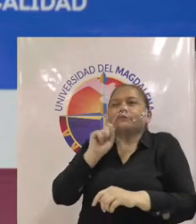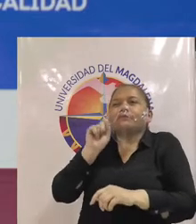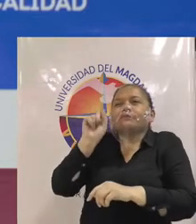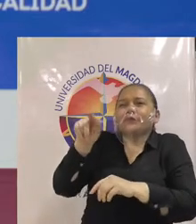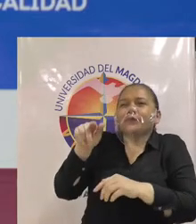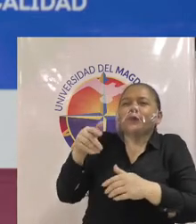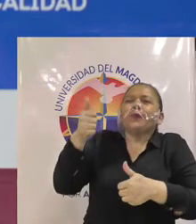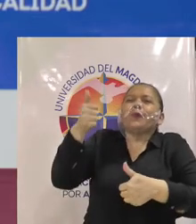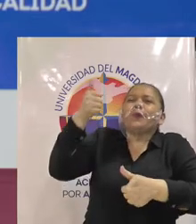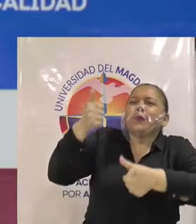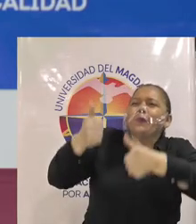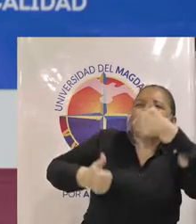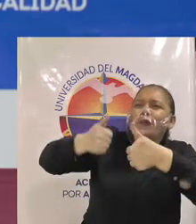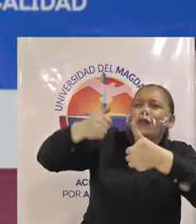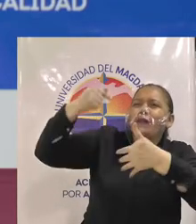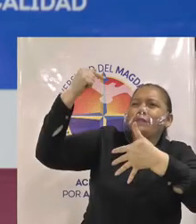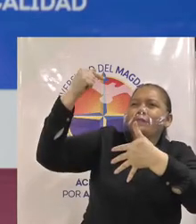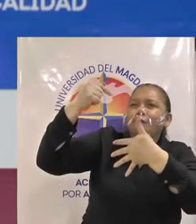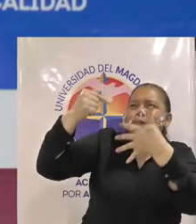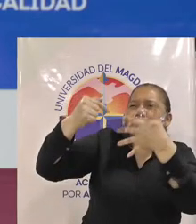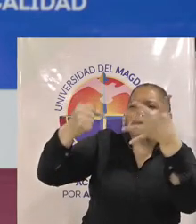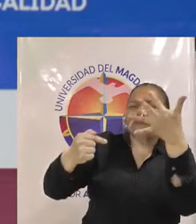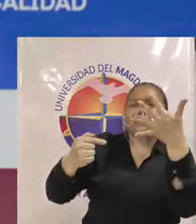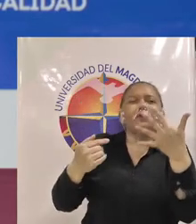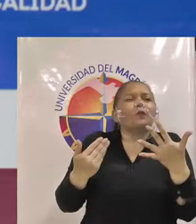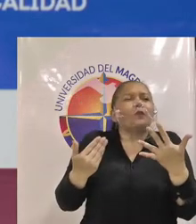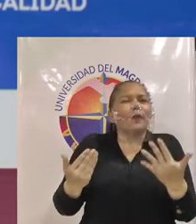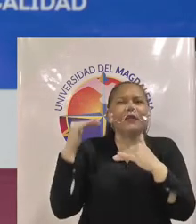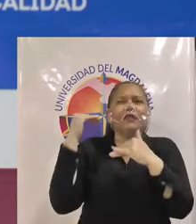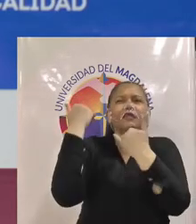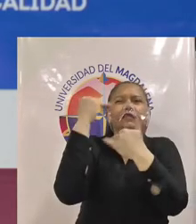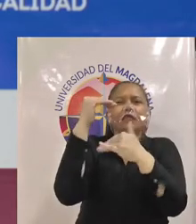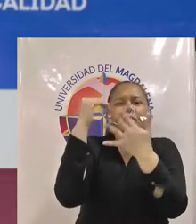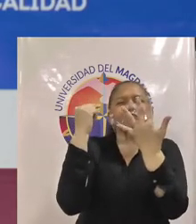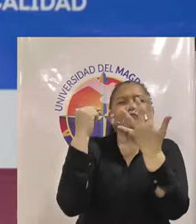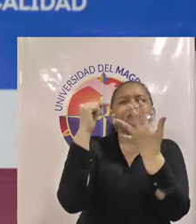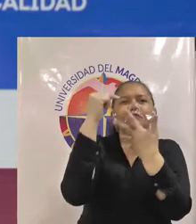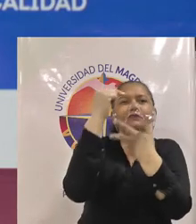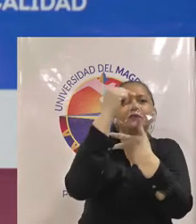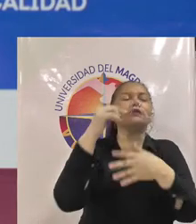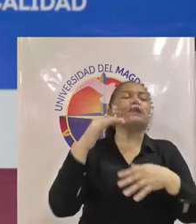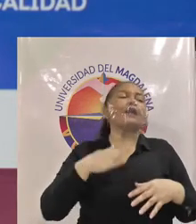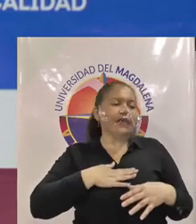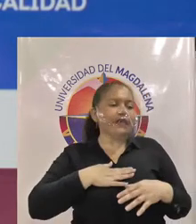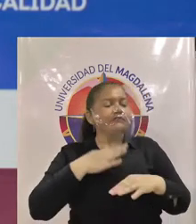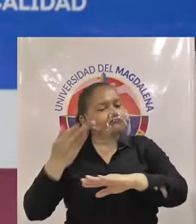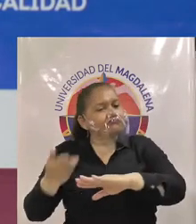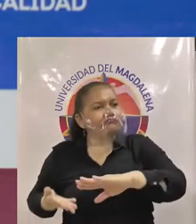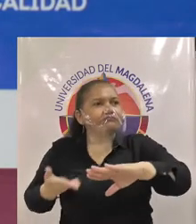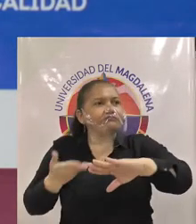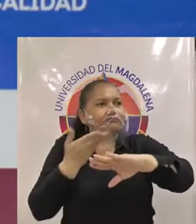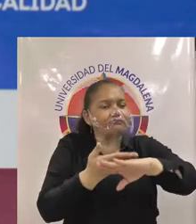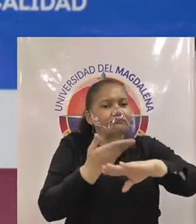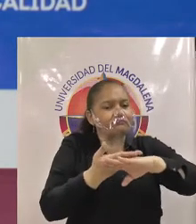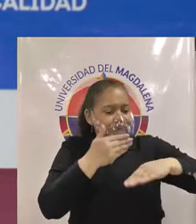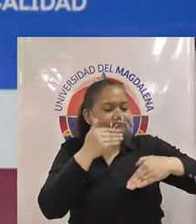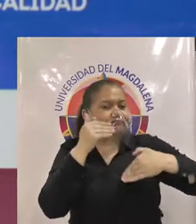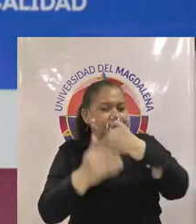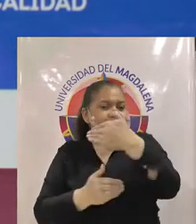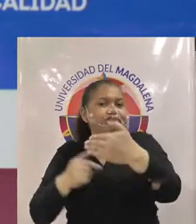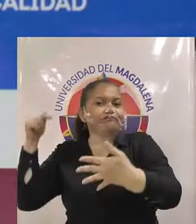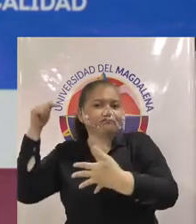qué requisitos deberían tener como unos mínimos entonces lo que nosotros proponemos es continuar con ese proceso